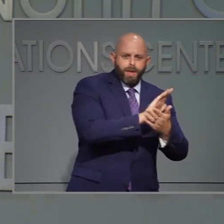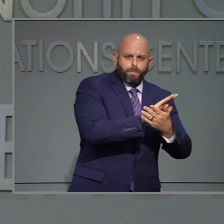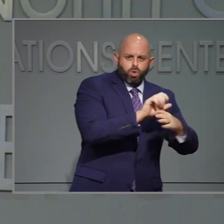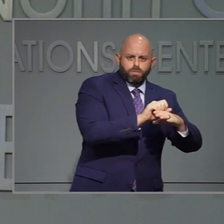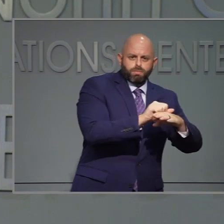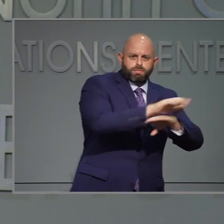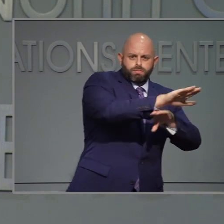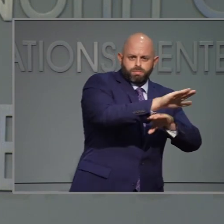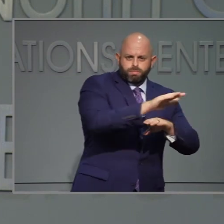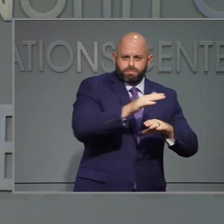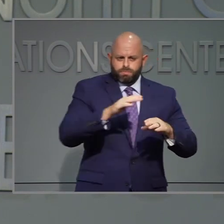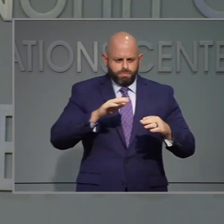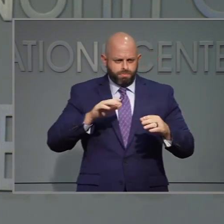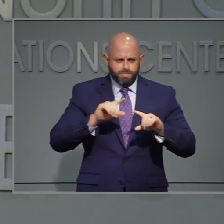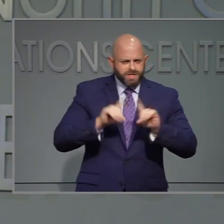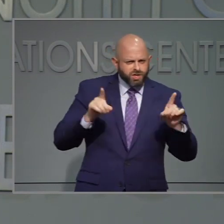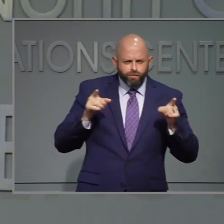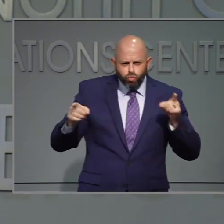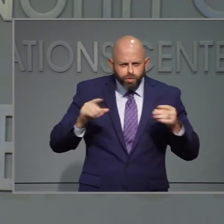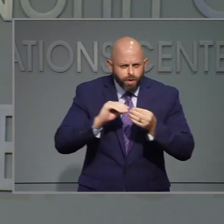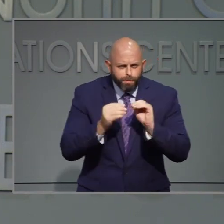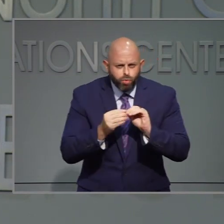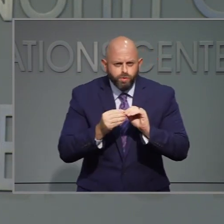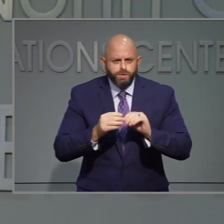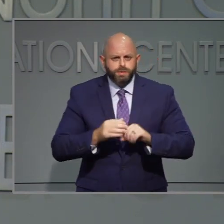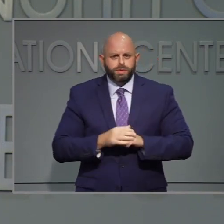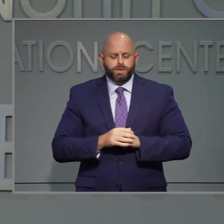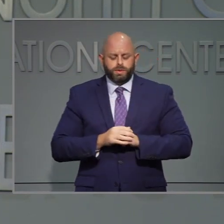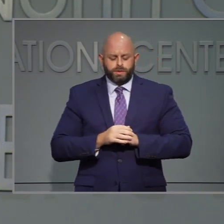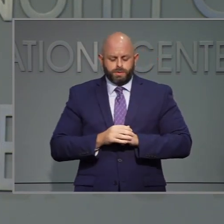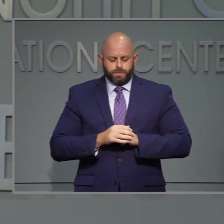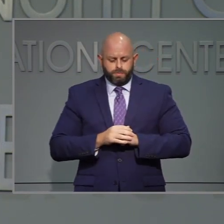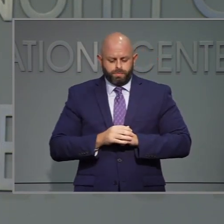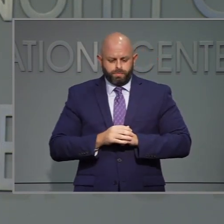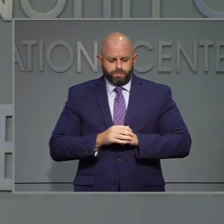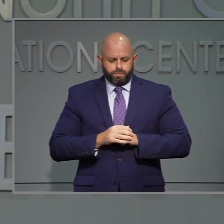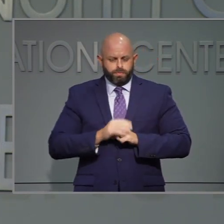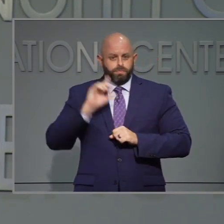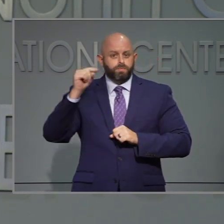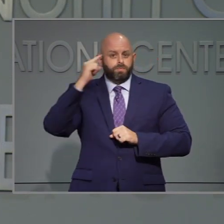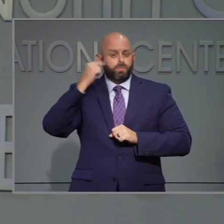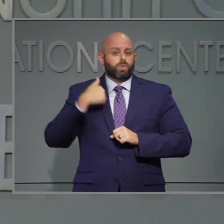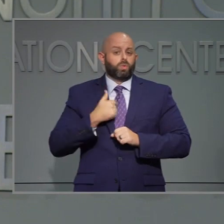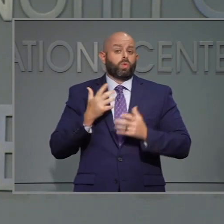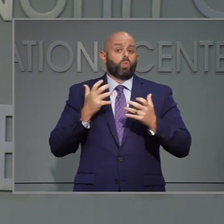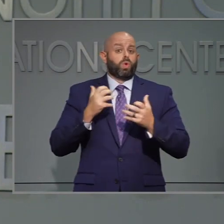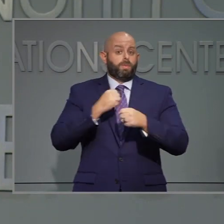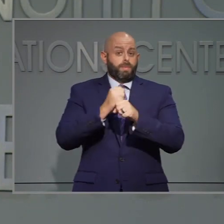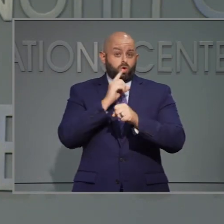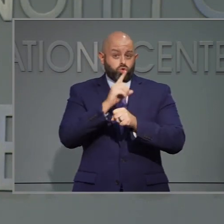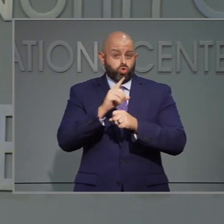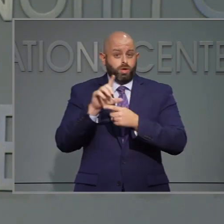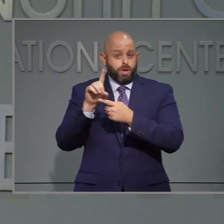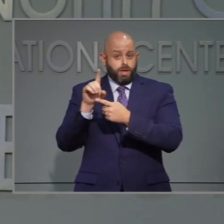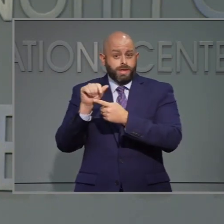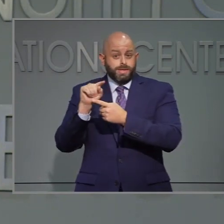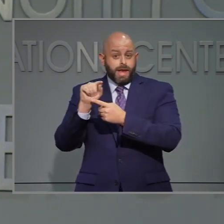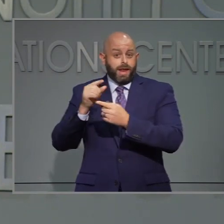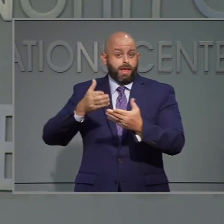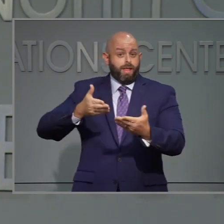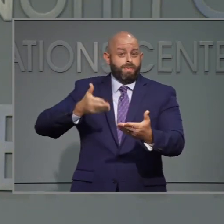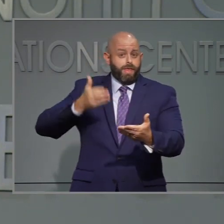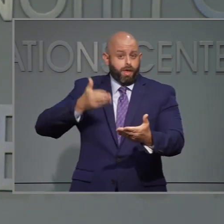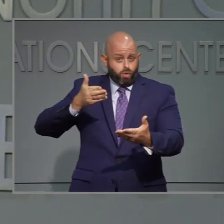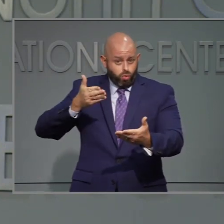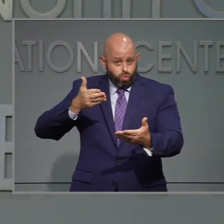electrónico. Es esa la razón. Respuesta. Queremos asegurarnos de que los datos son los que